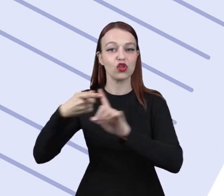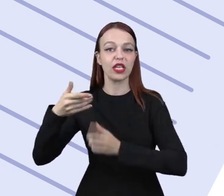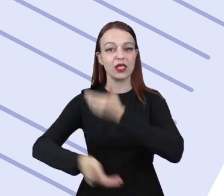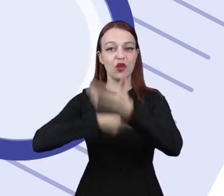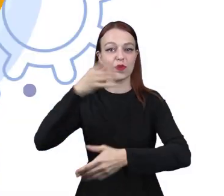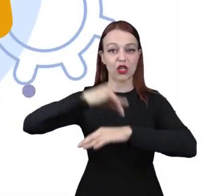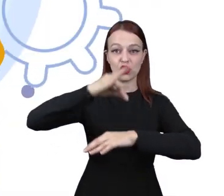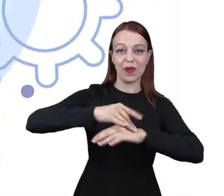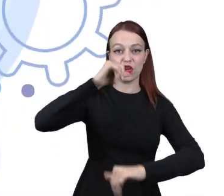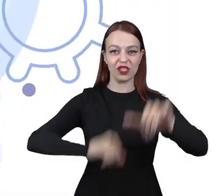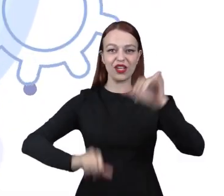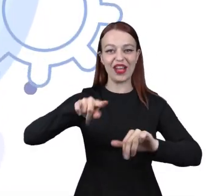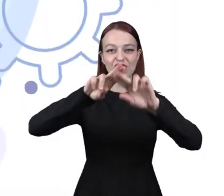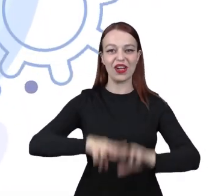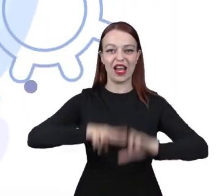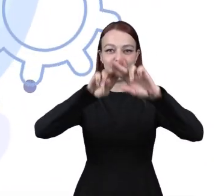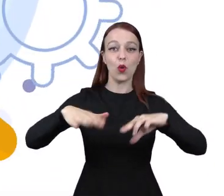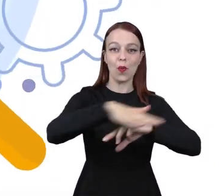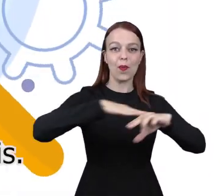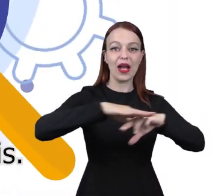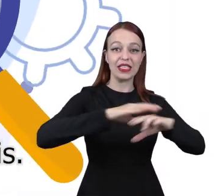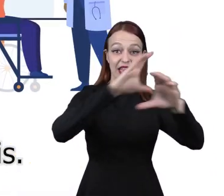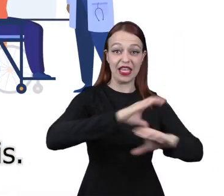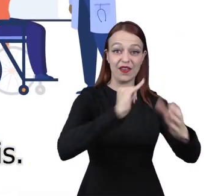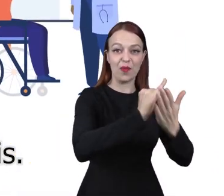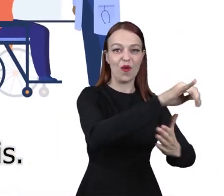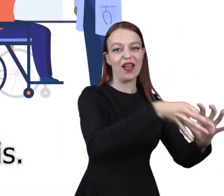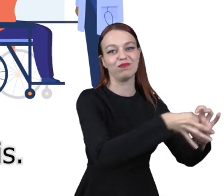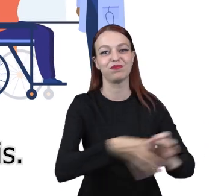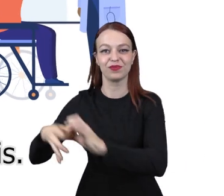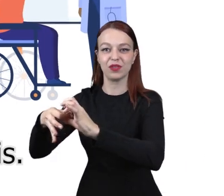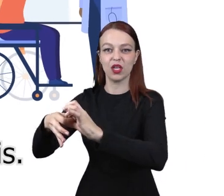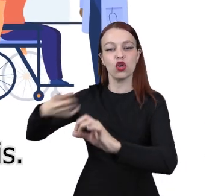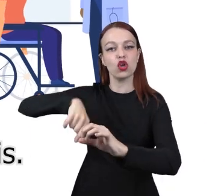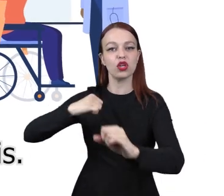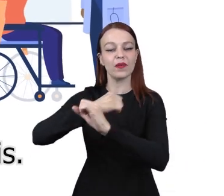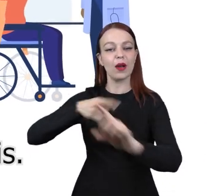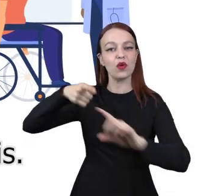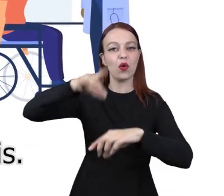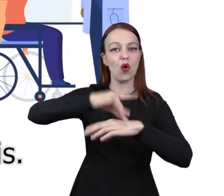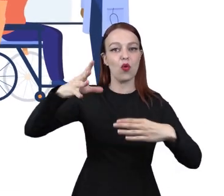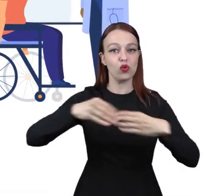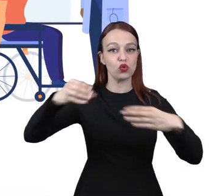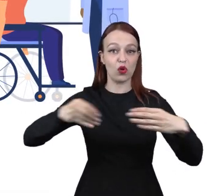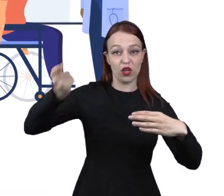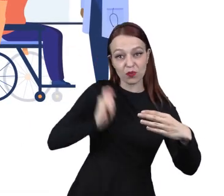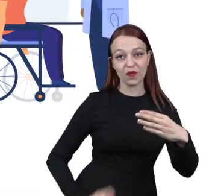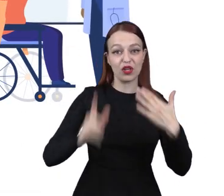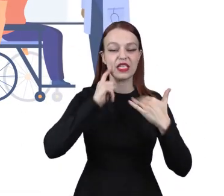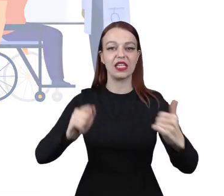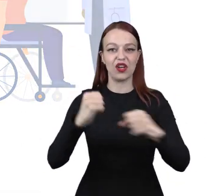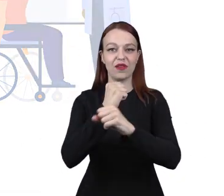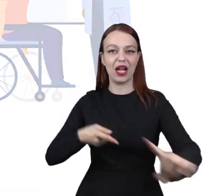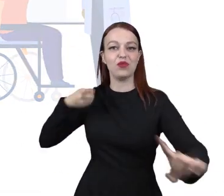y quirúrgicos, basándonos en la evidencia científica y trabajando con y para los pacientes y profesionales sanitarios. Redex,